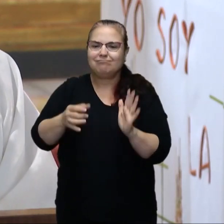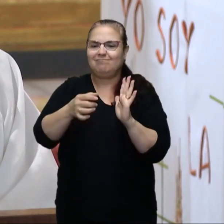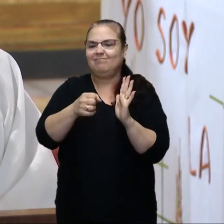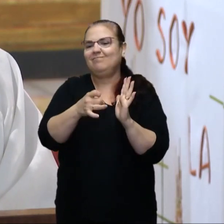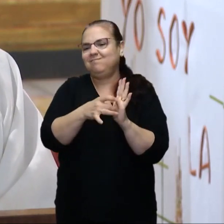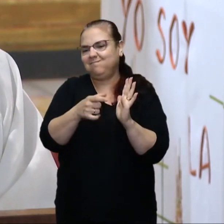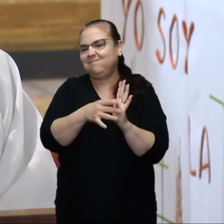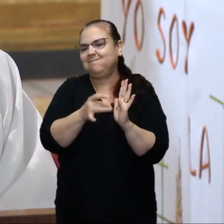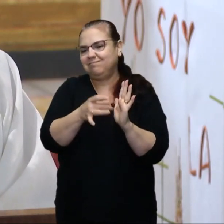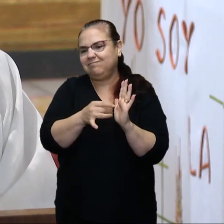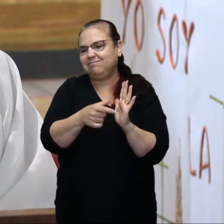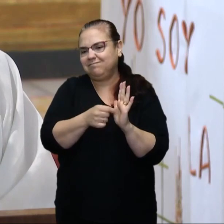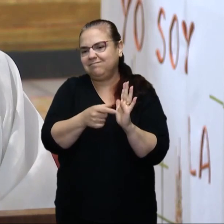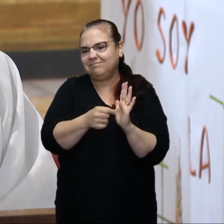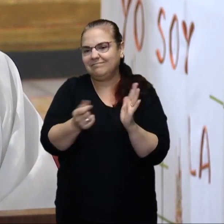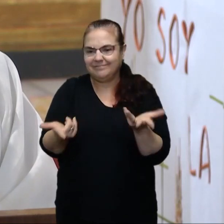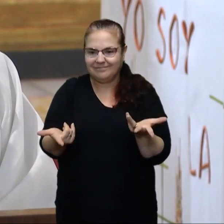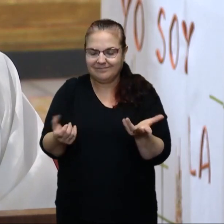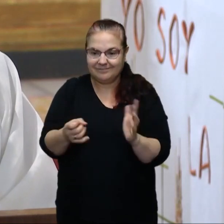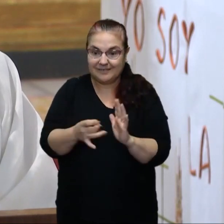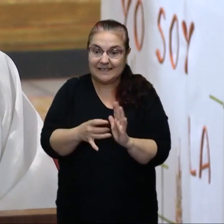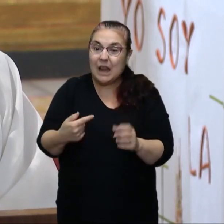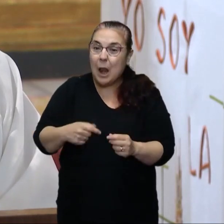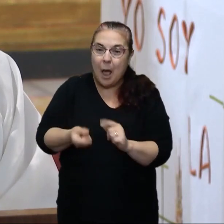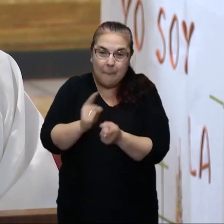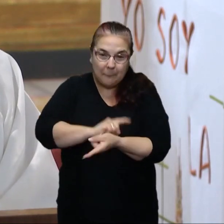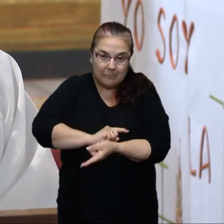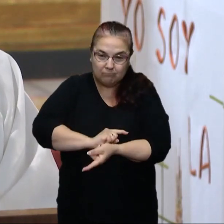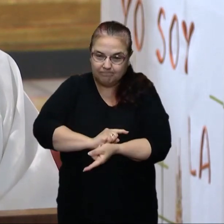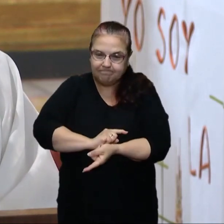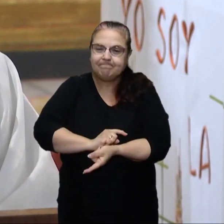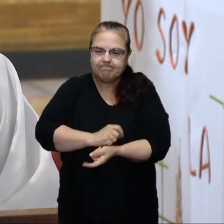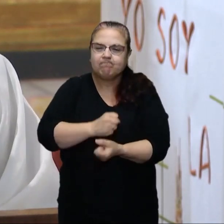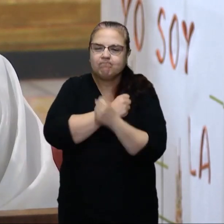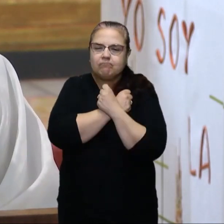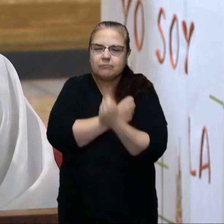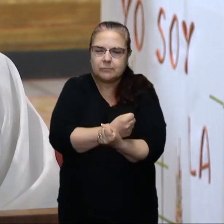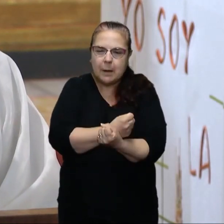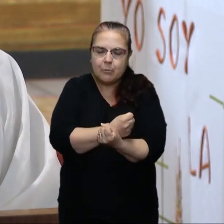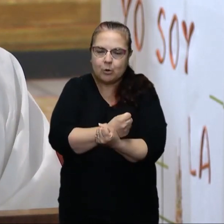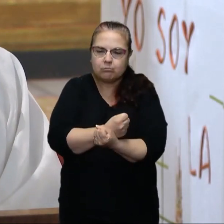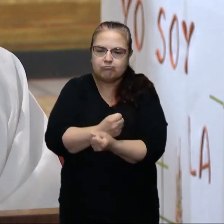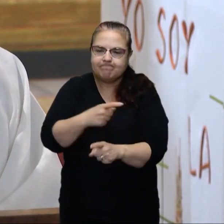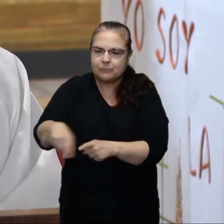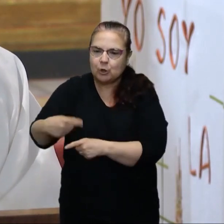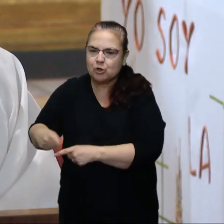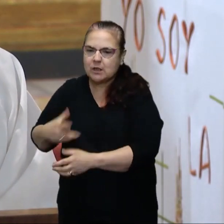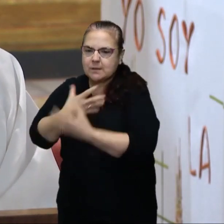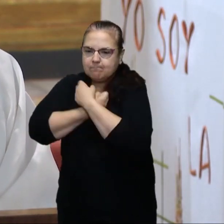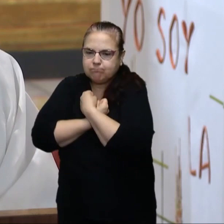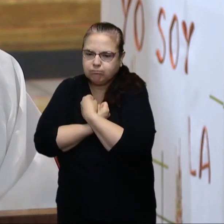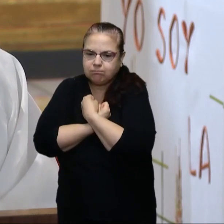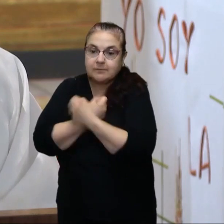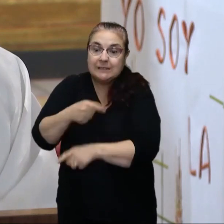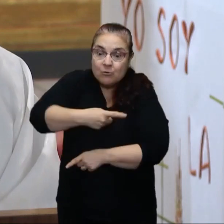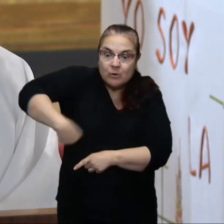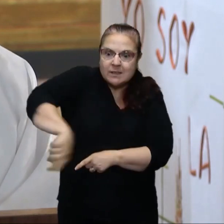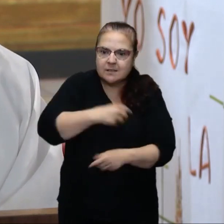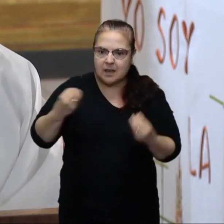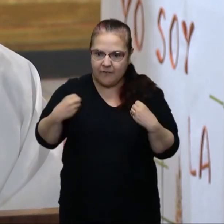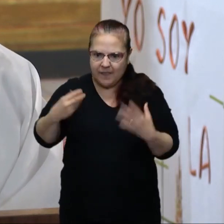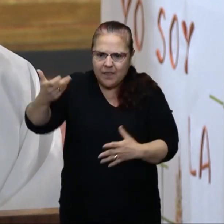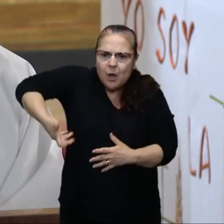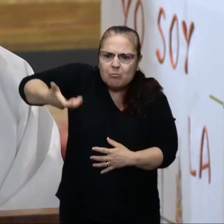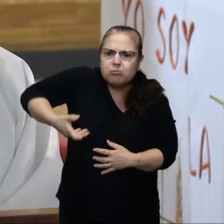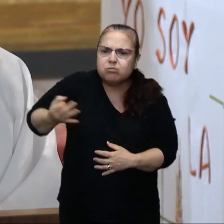transformar en amor incluso las cosas difíciles y agobiantes de nuestra vida. Lo importante es que